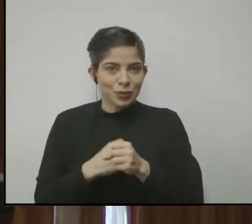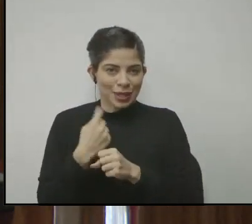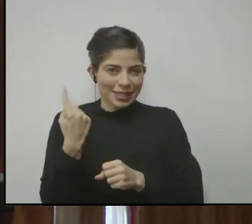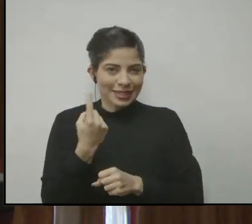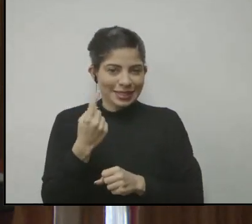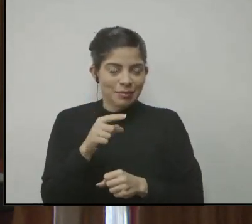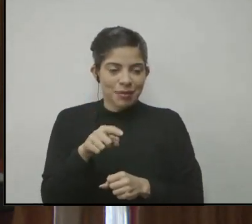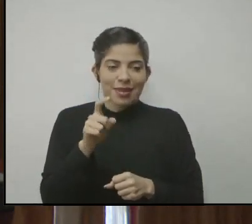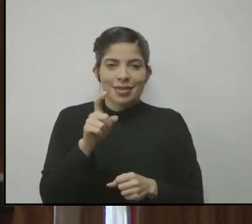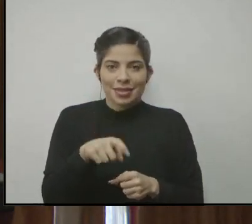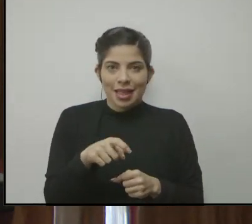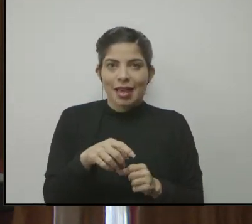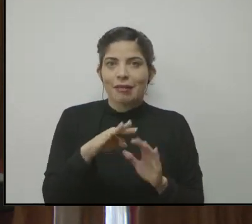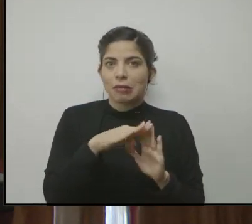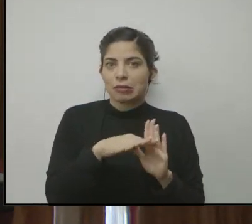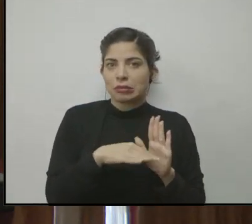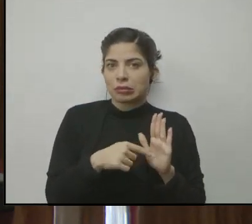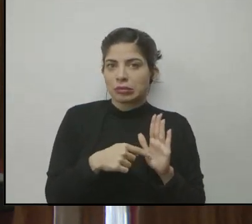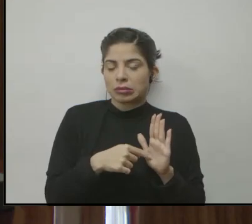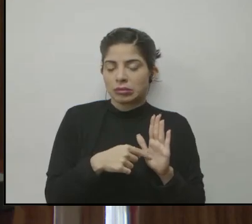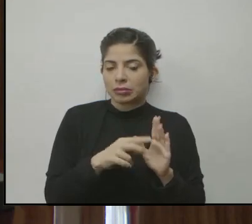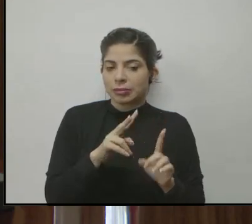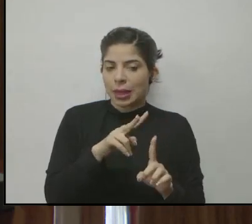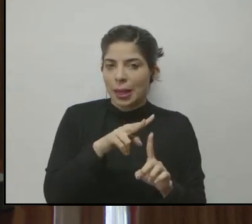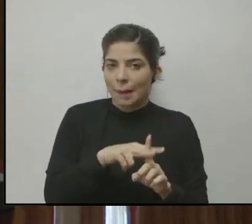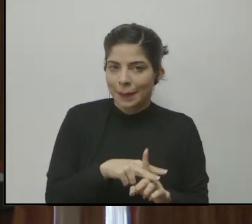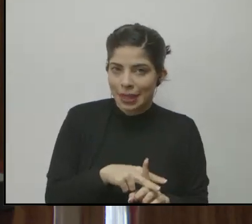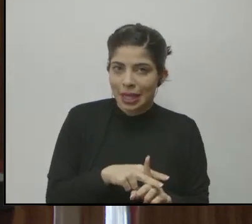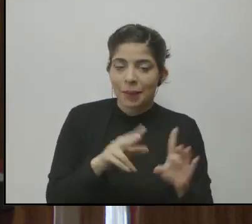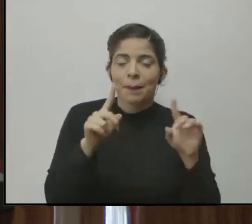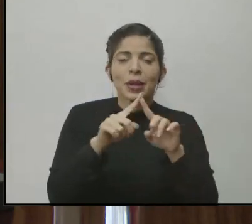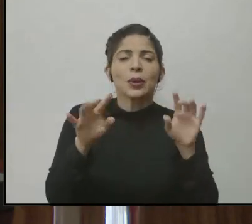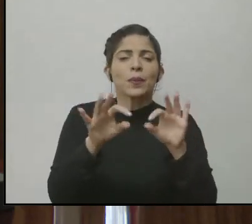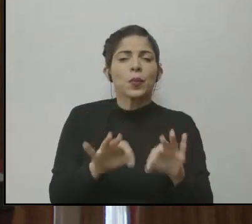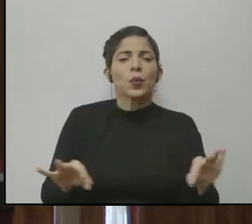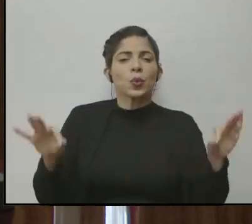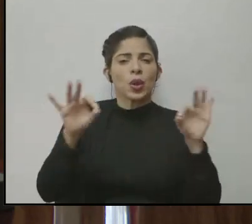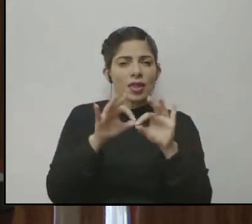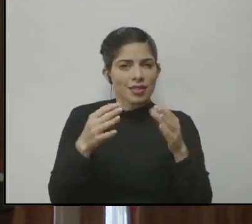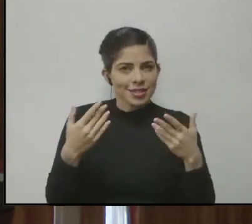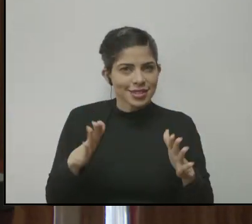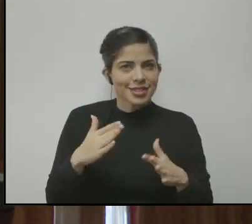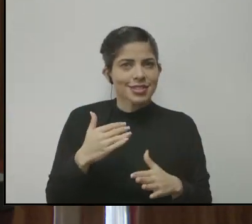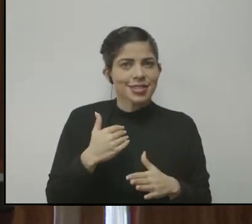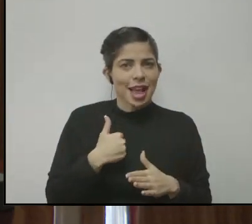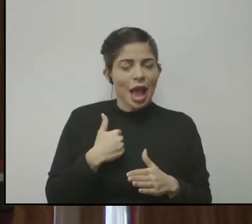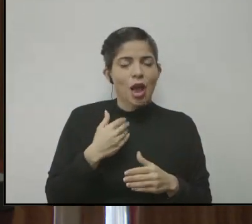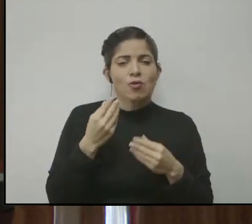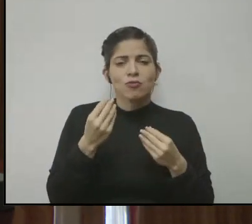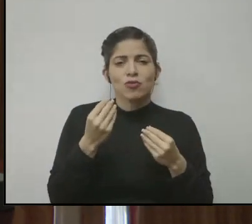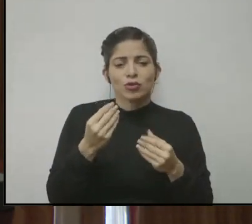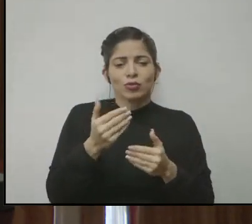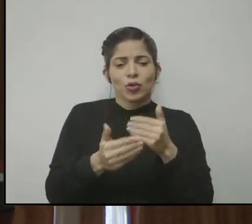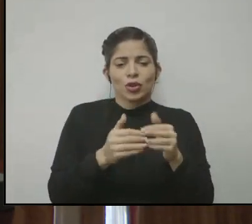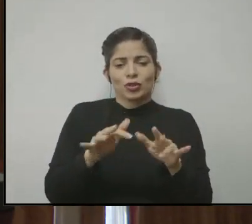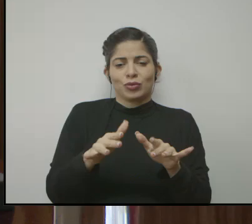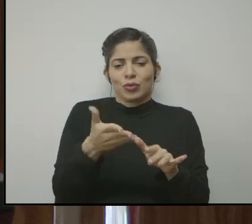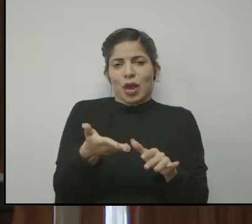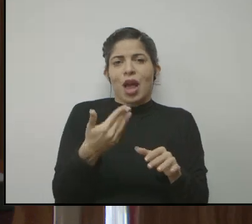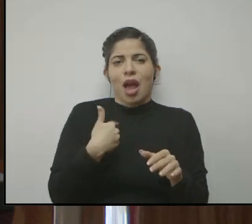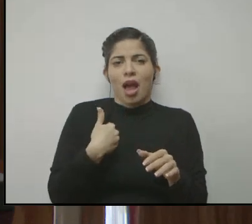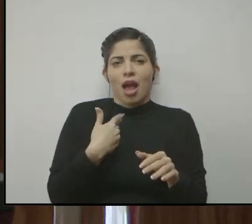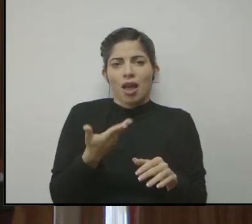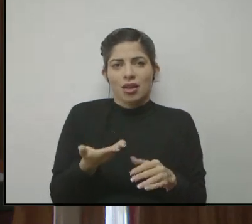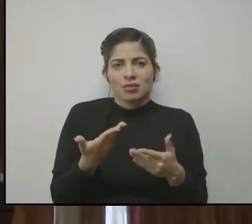tomar las medidas necesarias con los protocolos, lo importante es que tenemos ya muchos procesos digitalizados, podemos ahí abrir